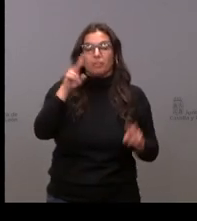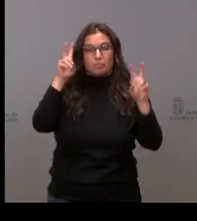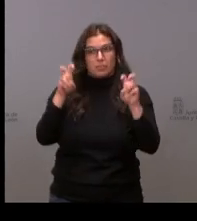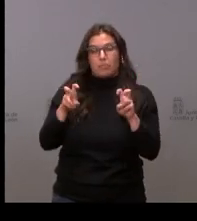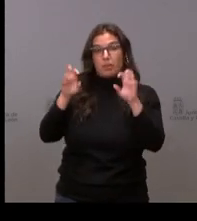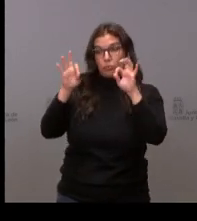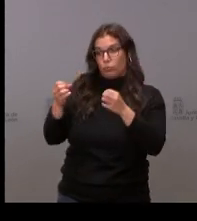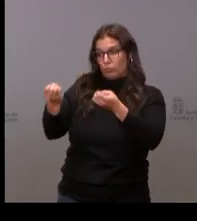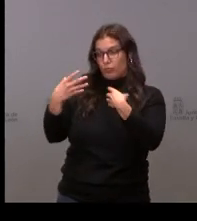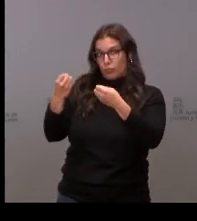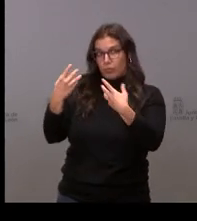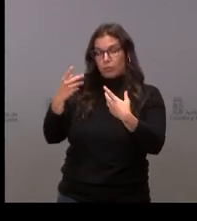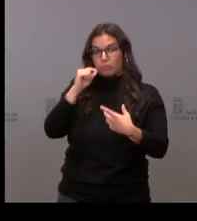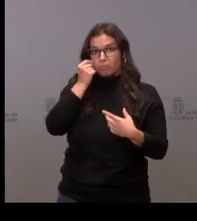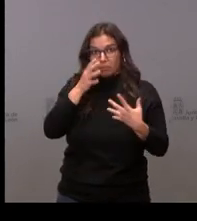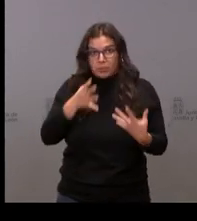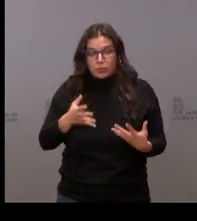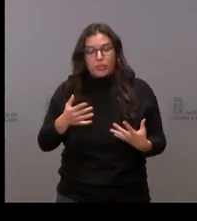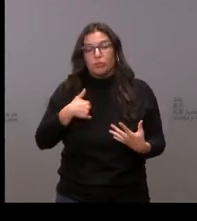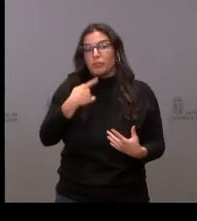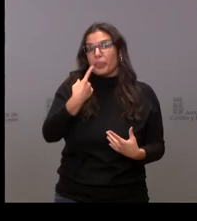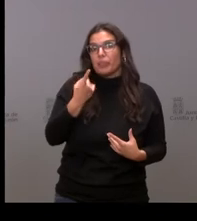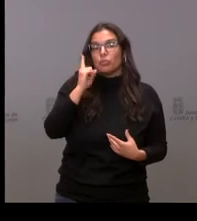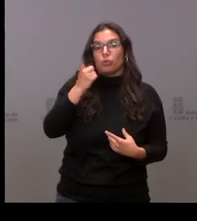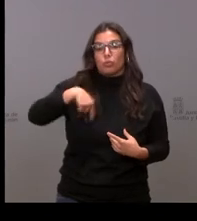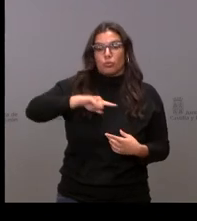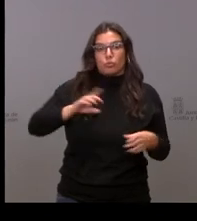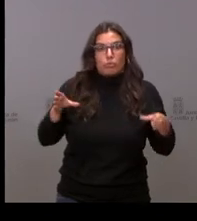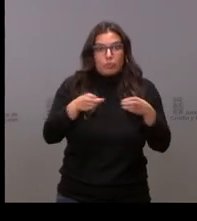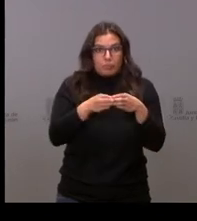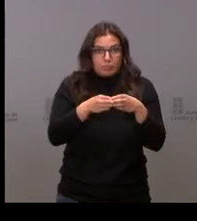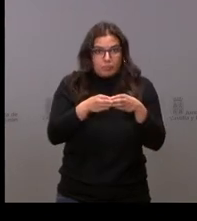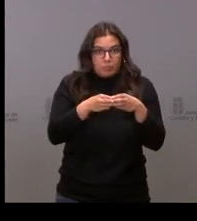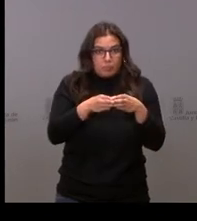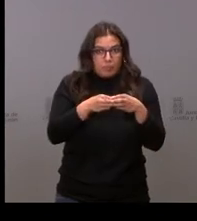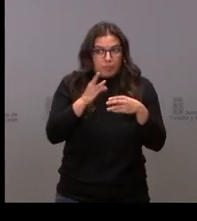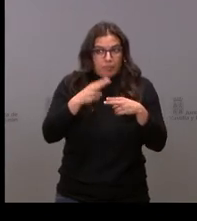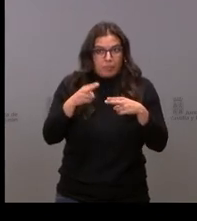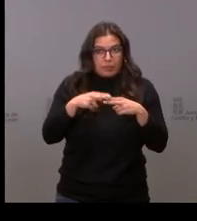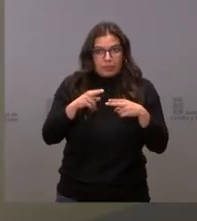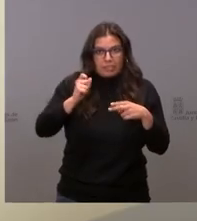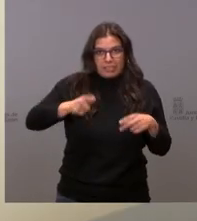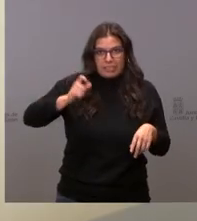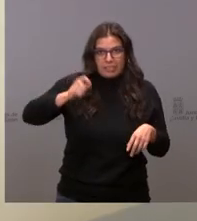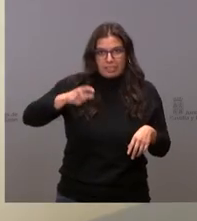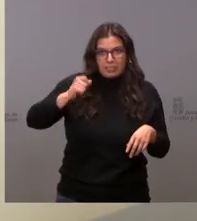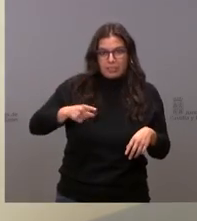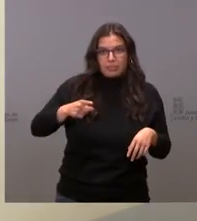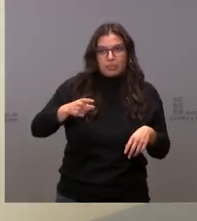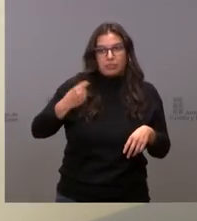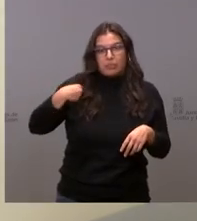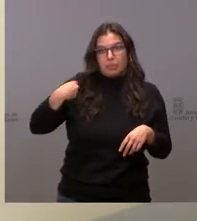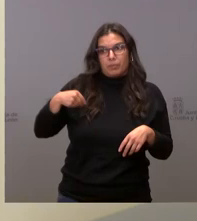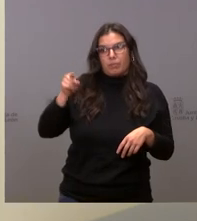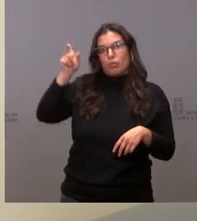da en este momento yo lo único que puedo decirle es que nuestro partido de manera reiterada a través del presidente de diputación